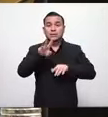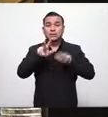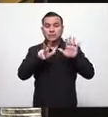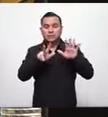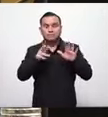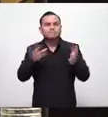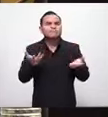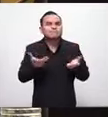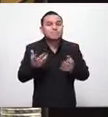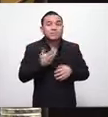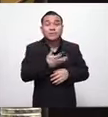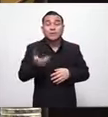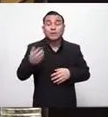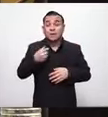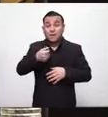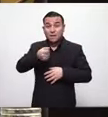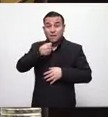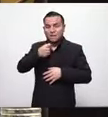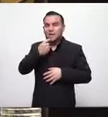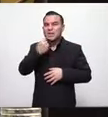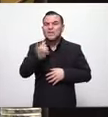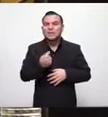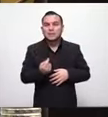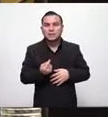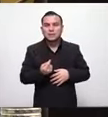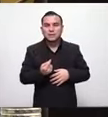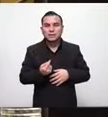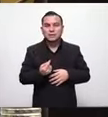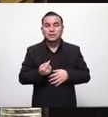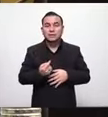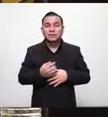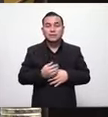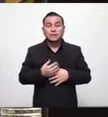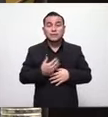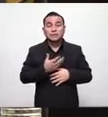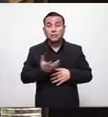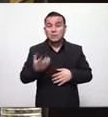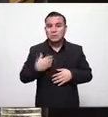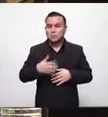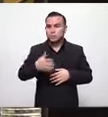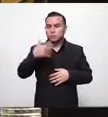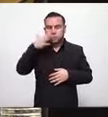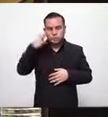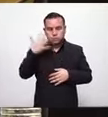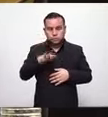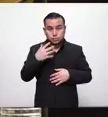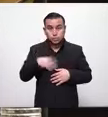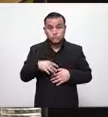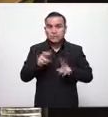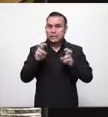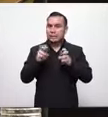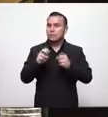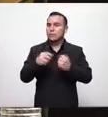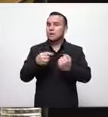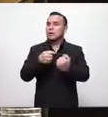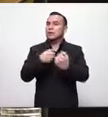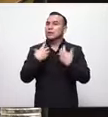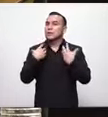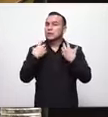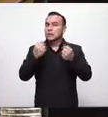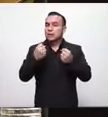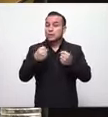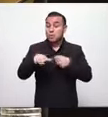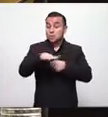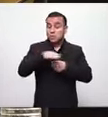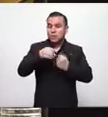estos informes de cómo está la de crítica la situación de la salud en los centros